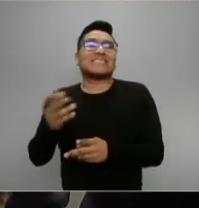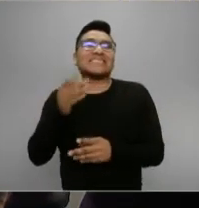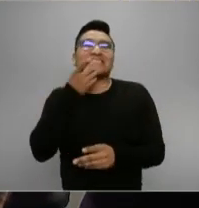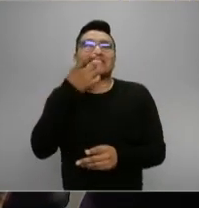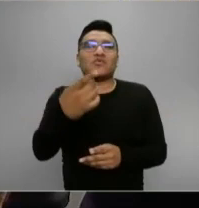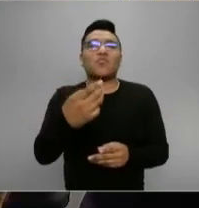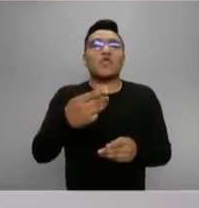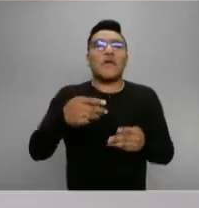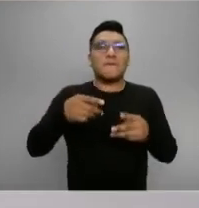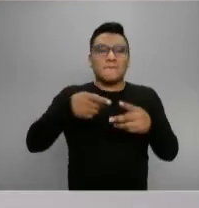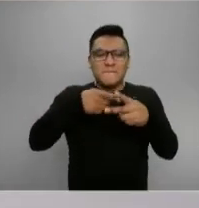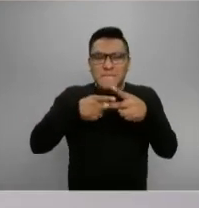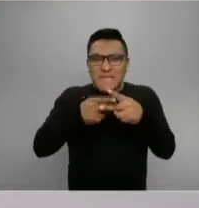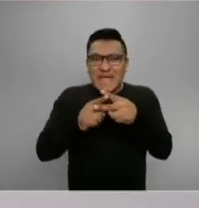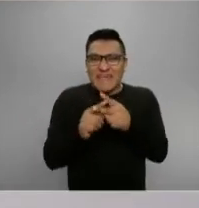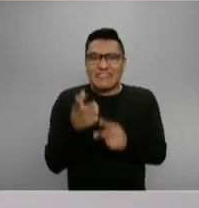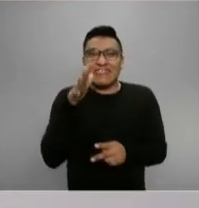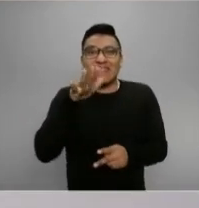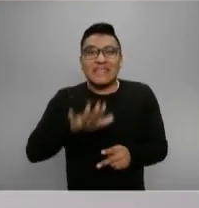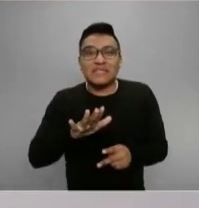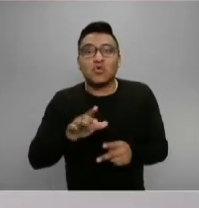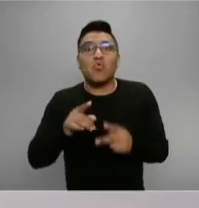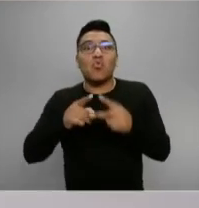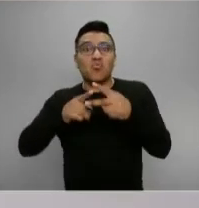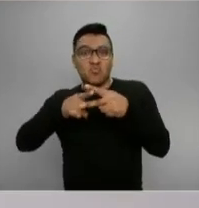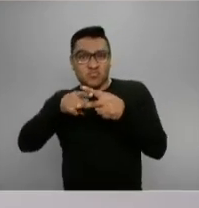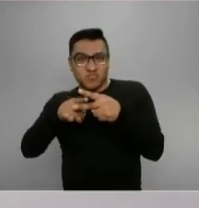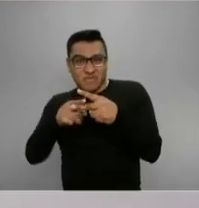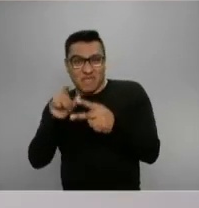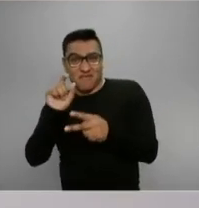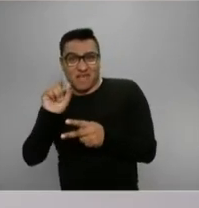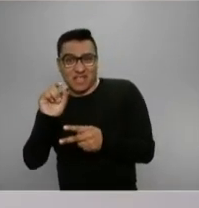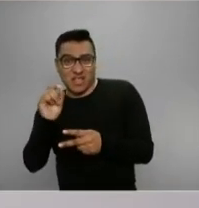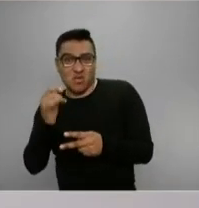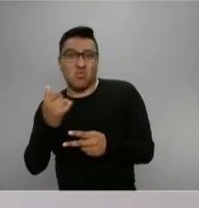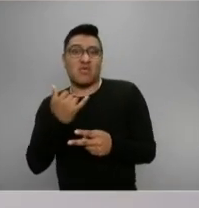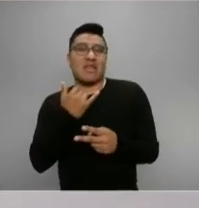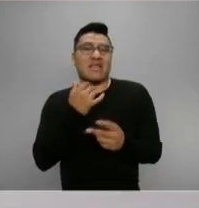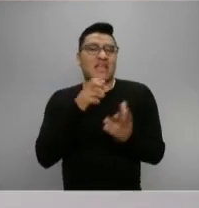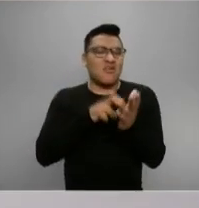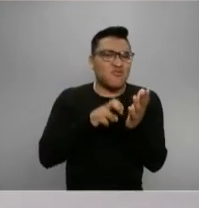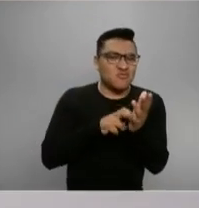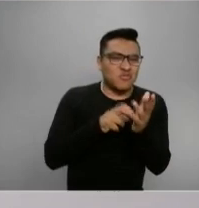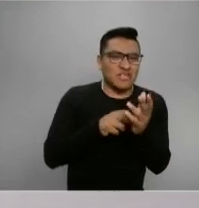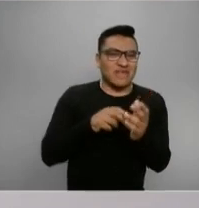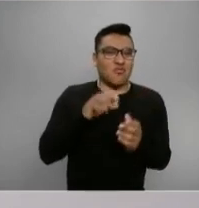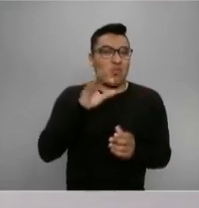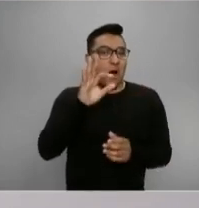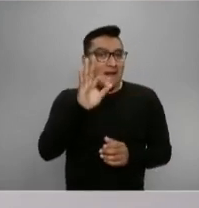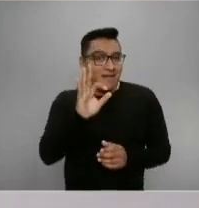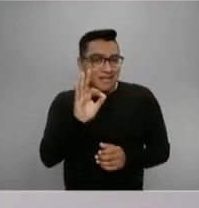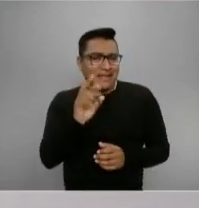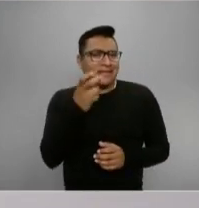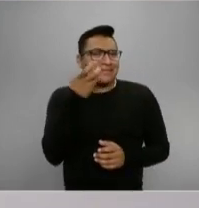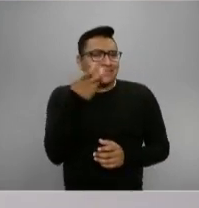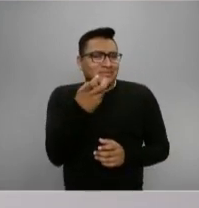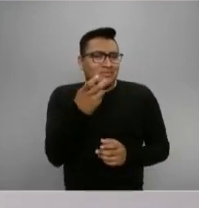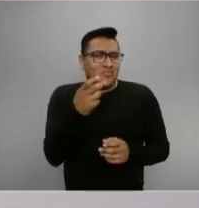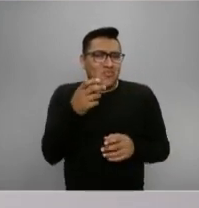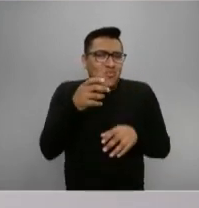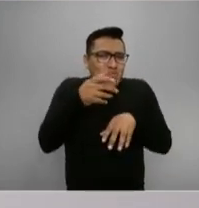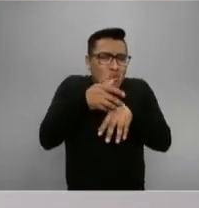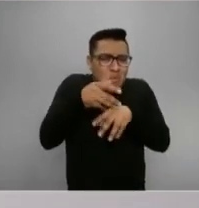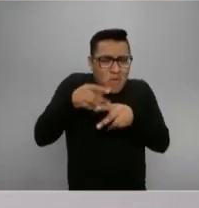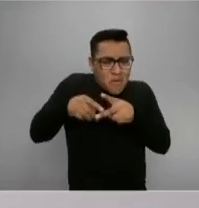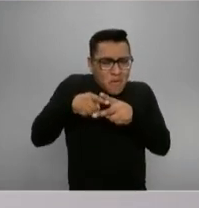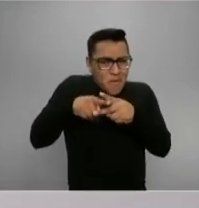un factor de corrección de 20, un factor de corrección de 40. Estas medidas no son universales, porque